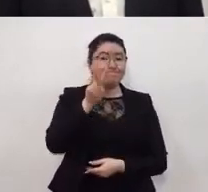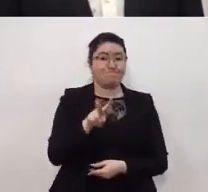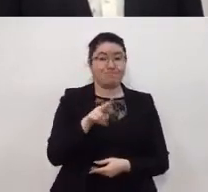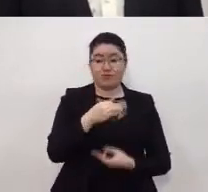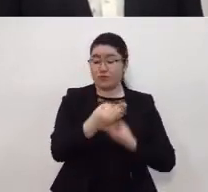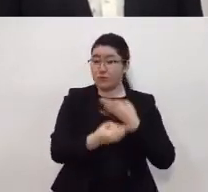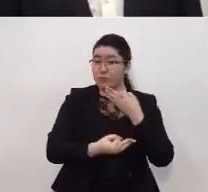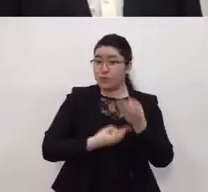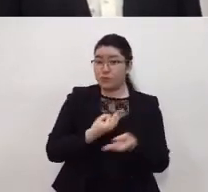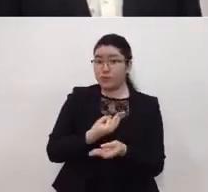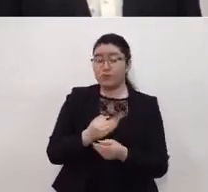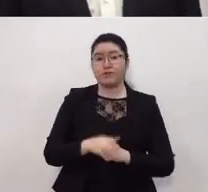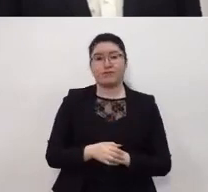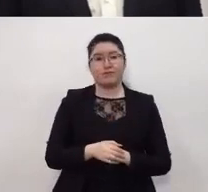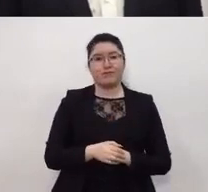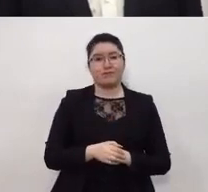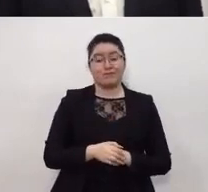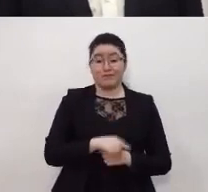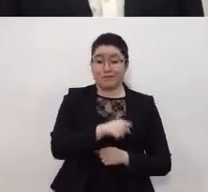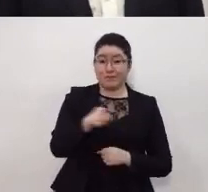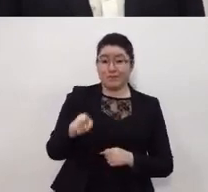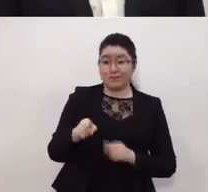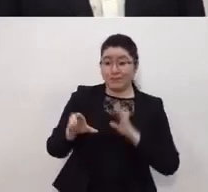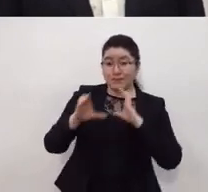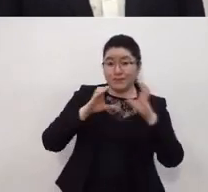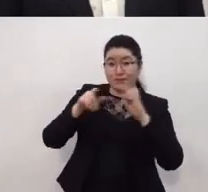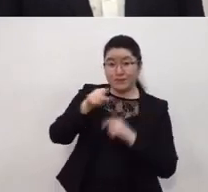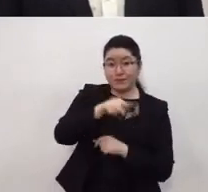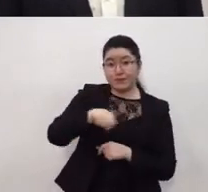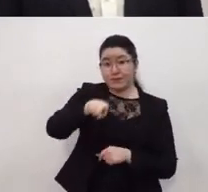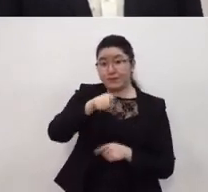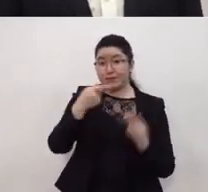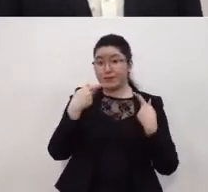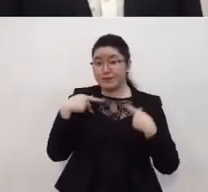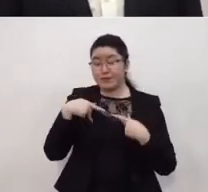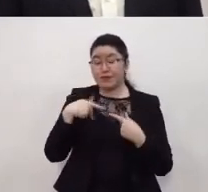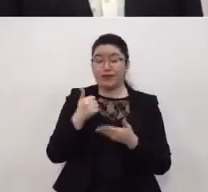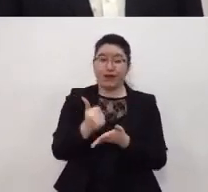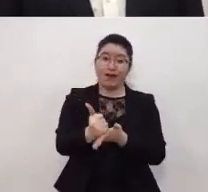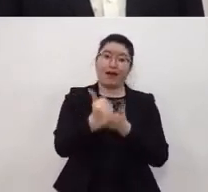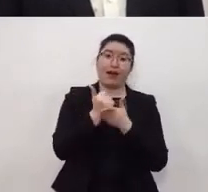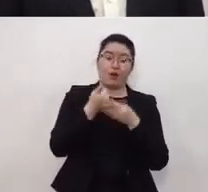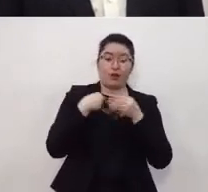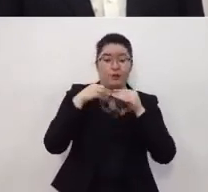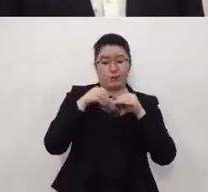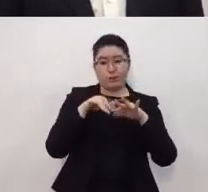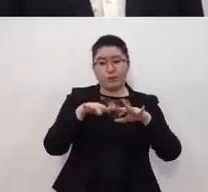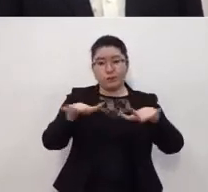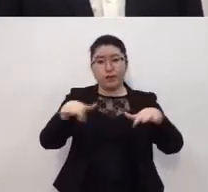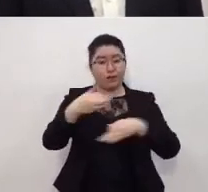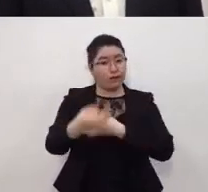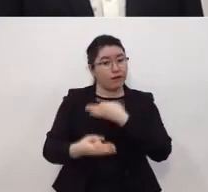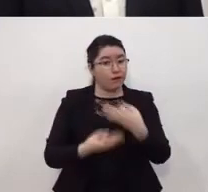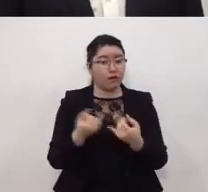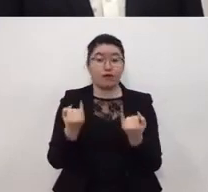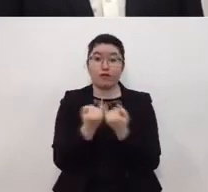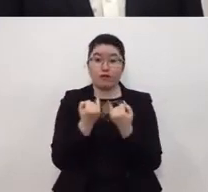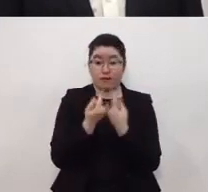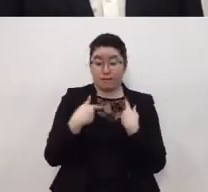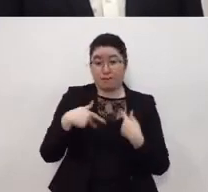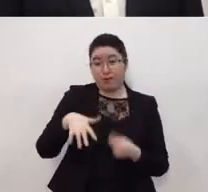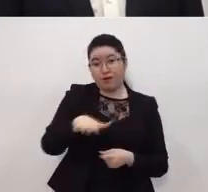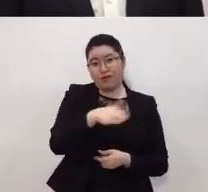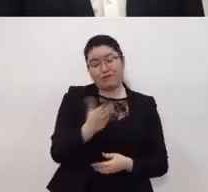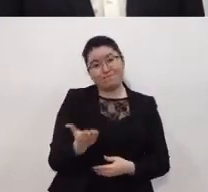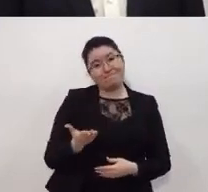a todos y pedirle a los medios de comunicación que nos ayuden a difundir las medidas y pedirle a la ciudadanía